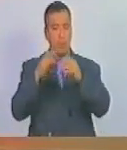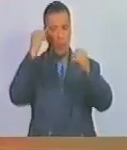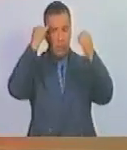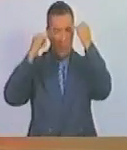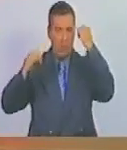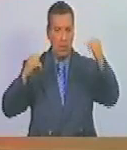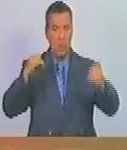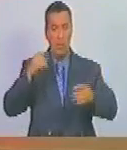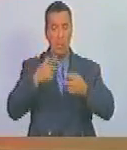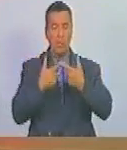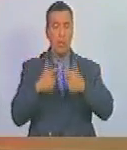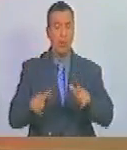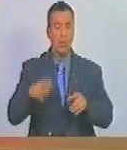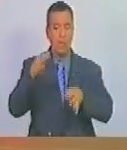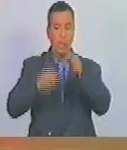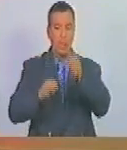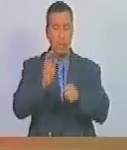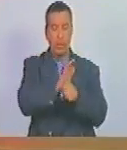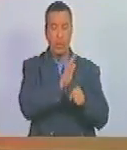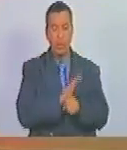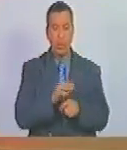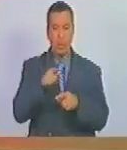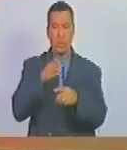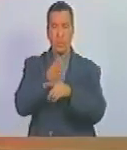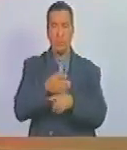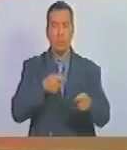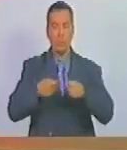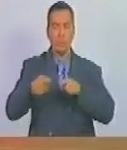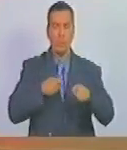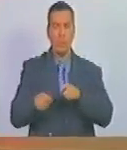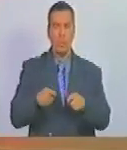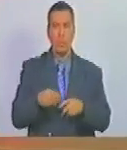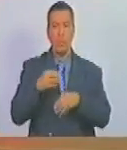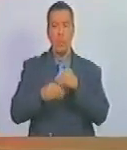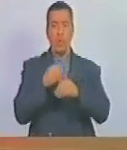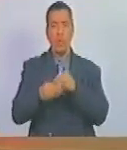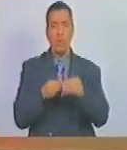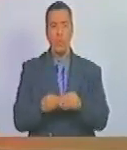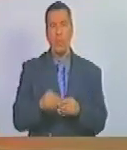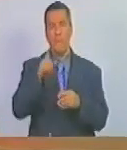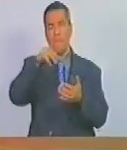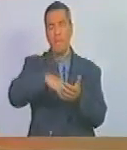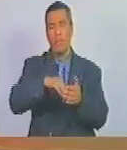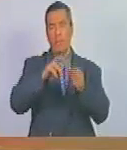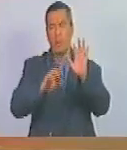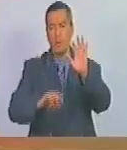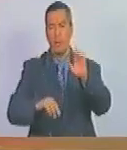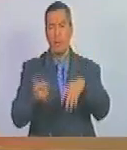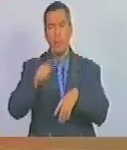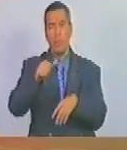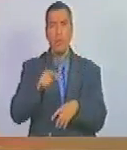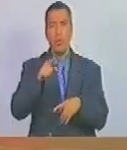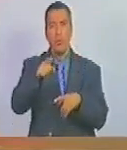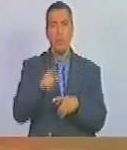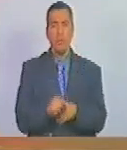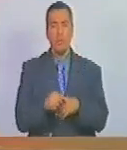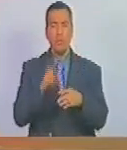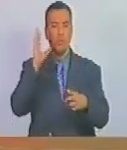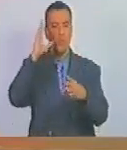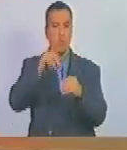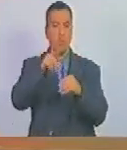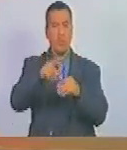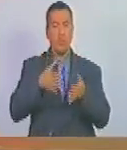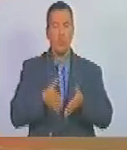libertad y la justicia, se incorpora a las filas del movimiento emancipatorio de 1810, que daría como resultado